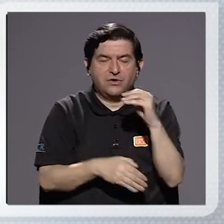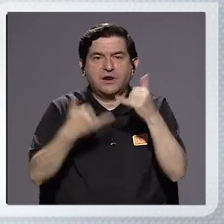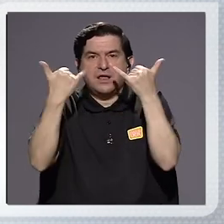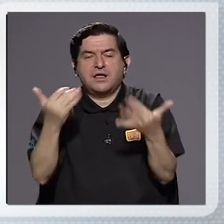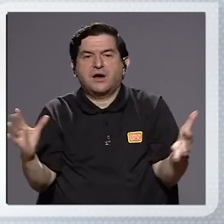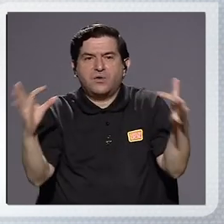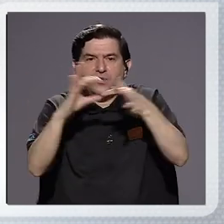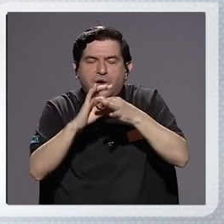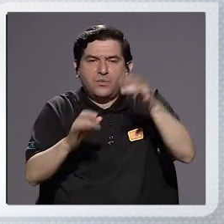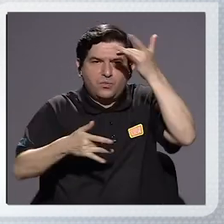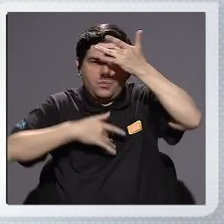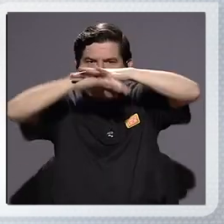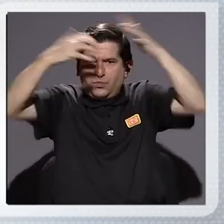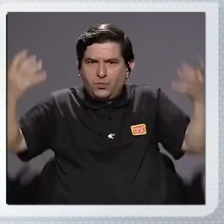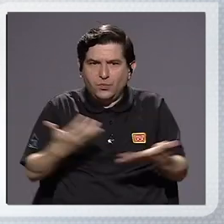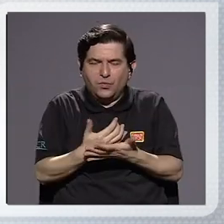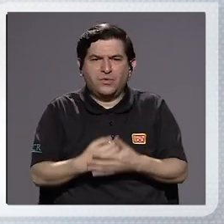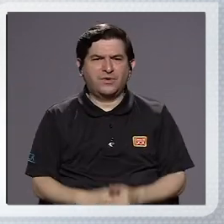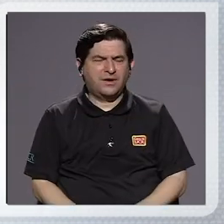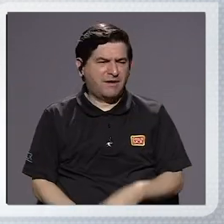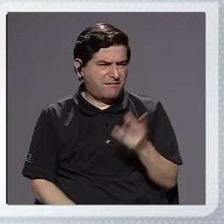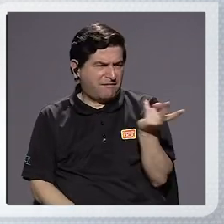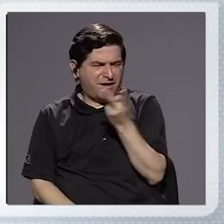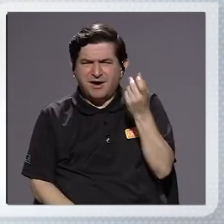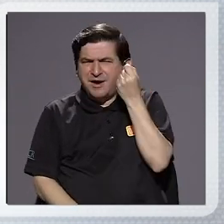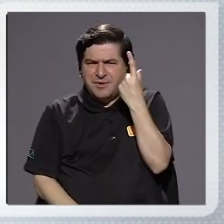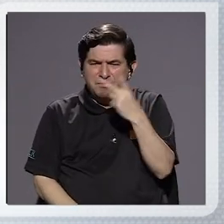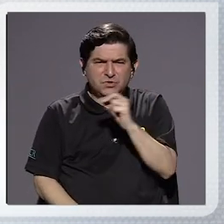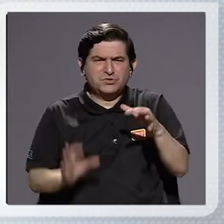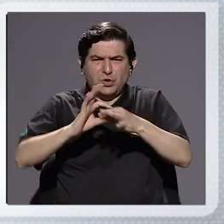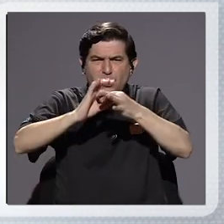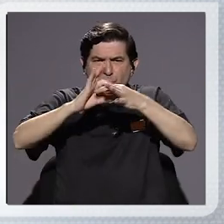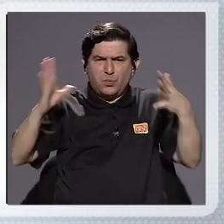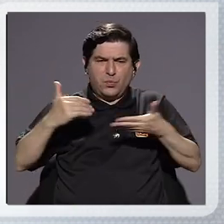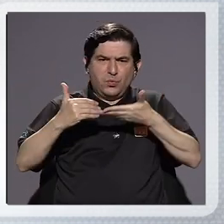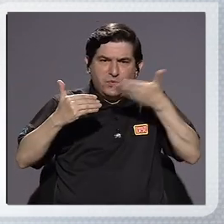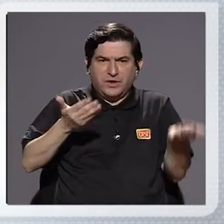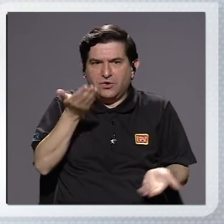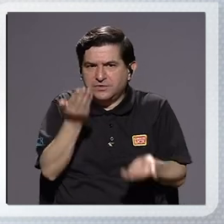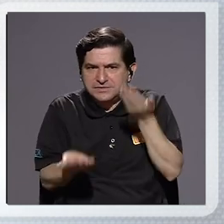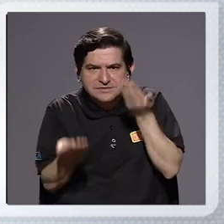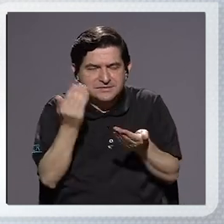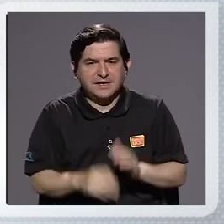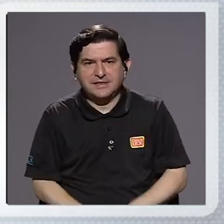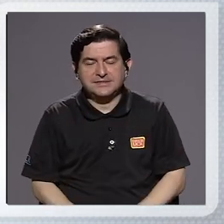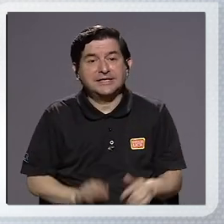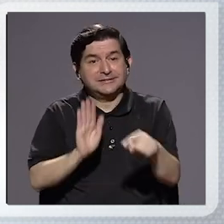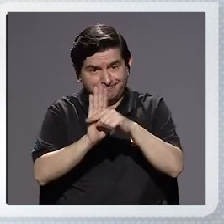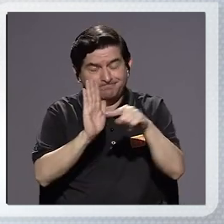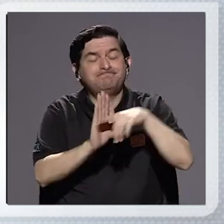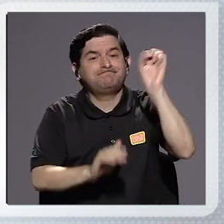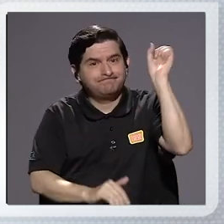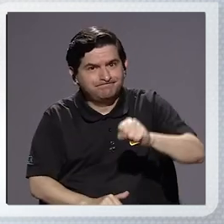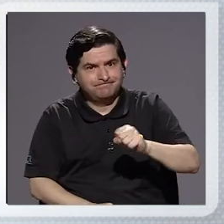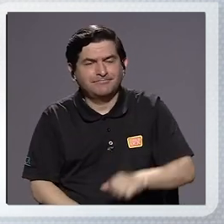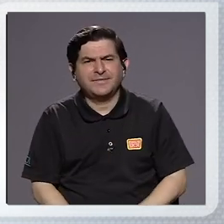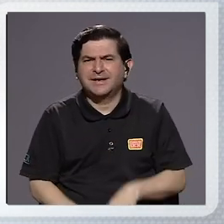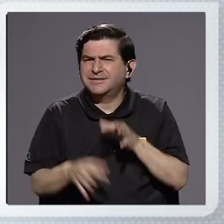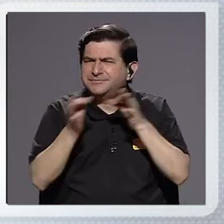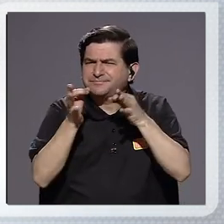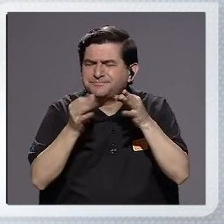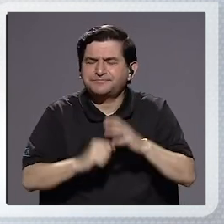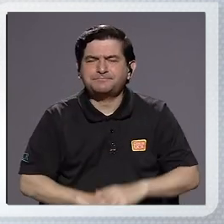vinculado a la pandemia. ¿Cómo poder entender eso y cómo desvincularse de estos aspectos que definitivamente son negativos? Doña Giselle.